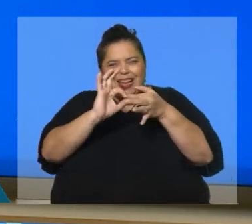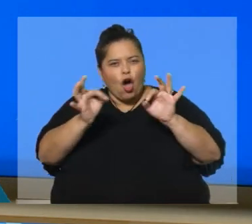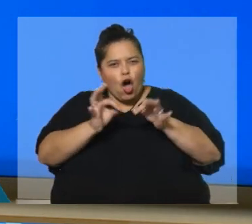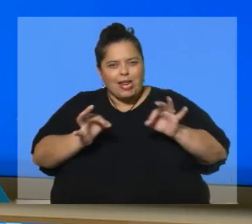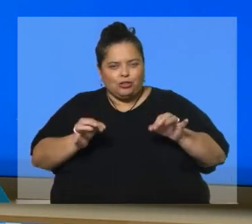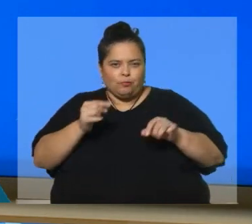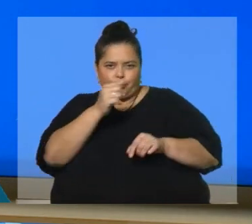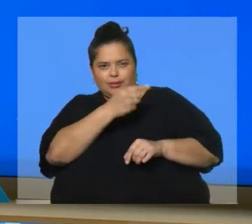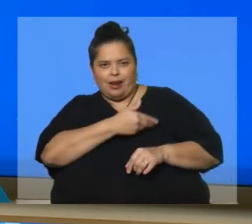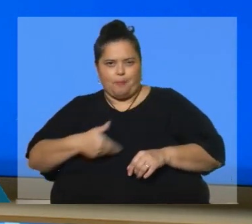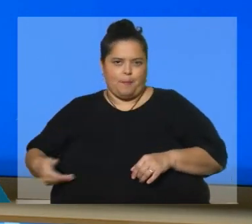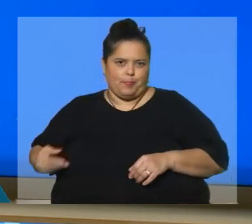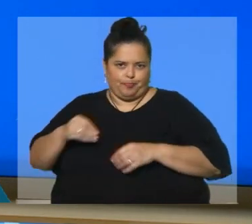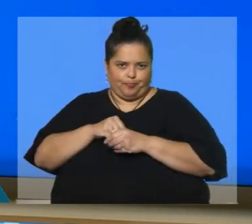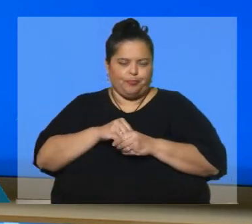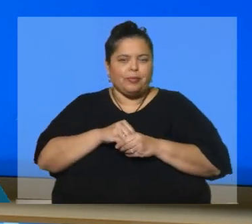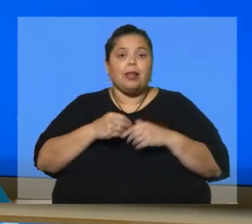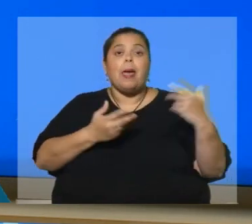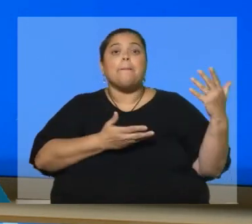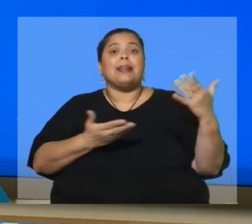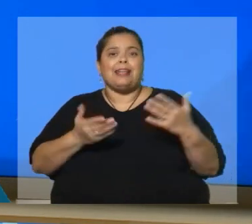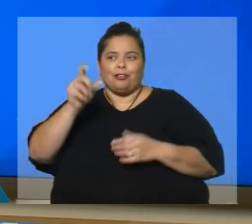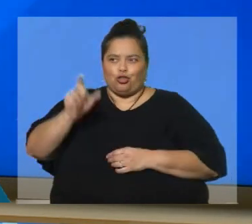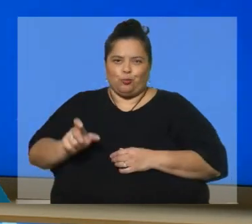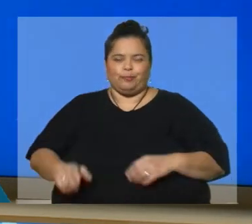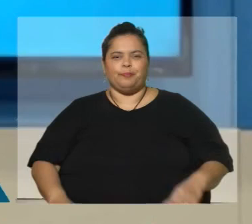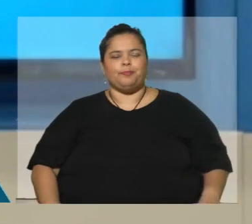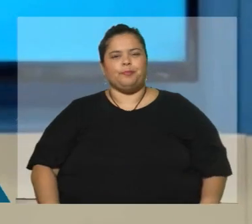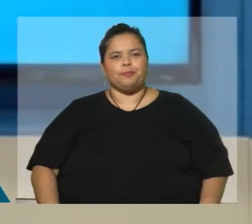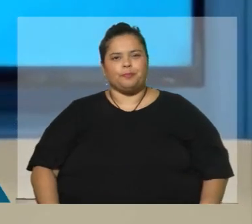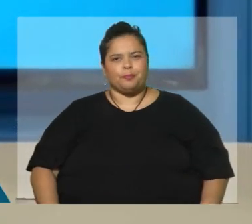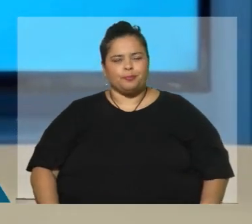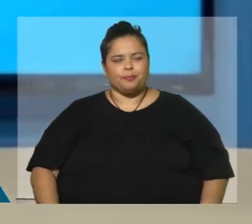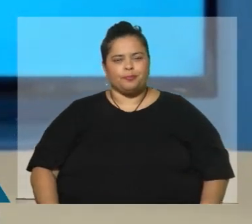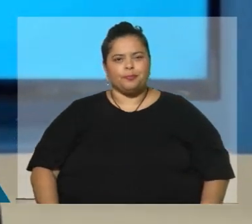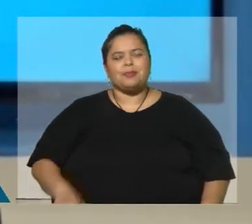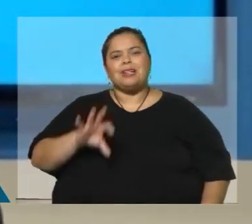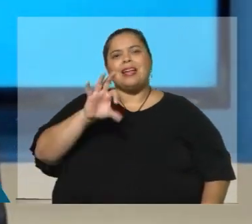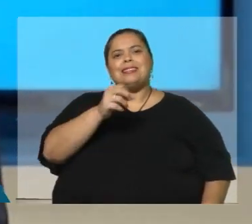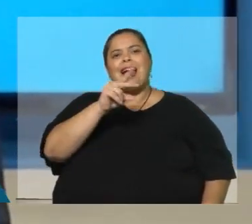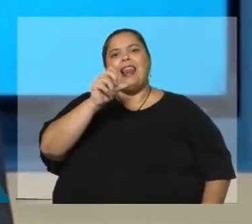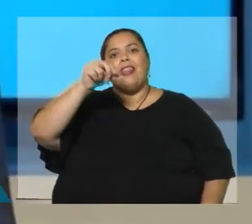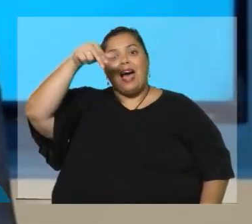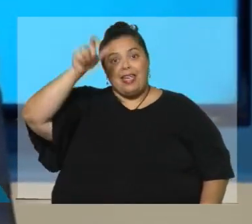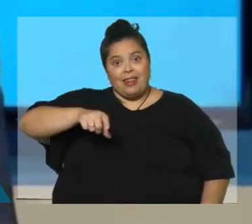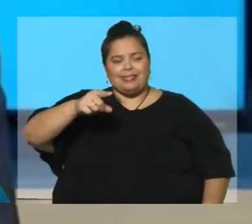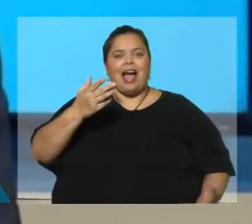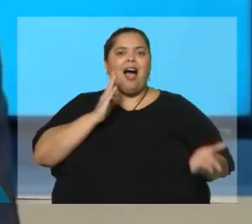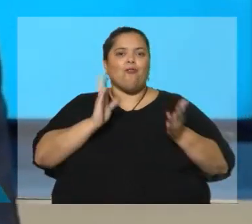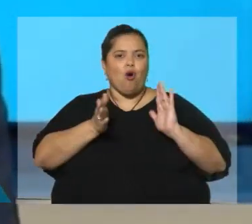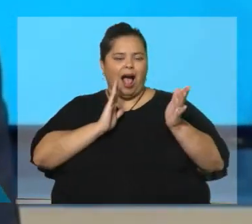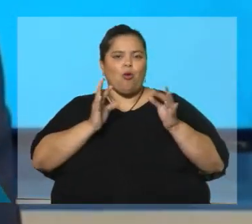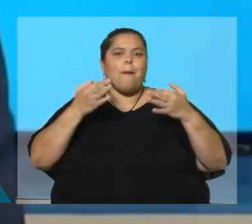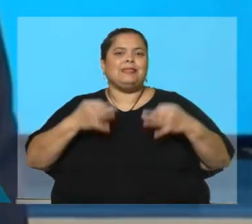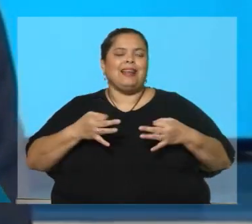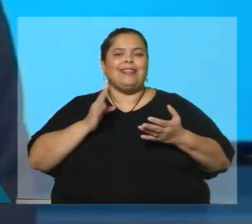desde el Poder Ejecutivo. Les presento a nuestro invitado. Rodolfo Saldain es abogado especializado en Derecho Laboral